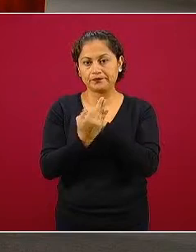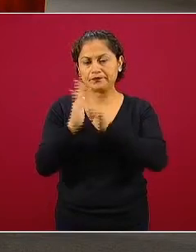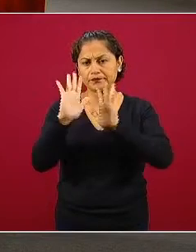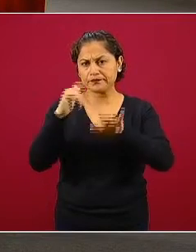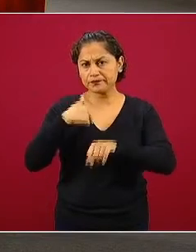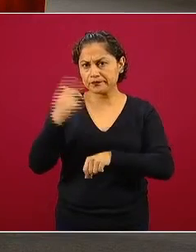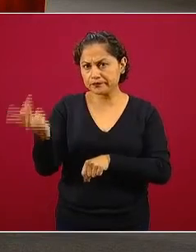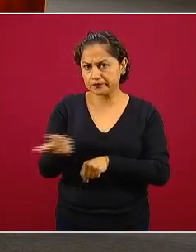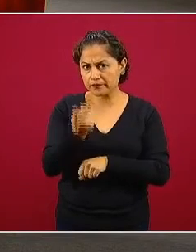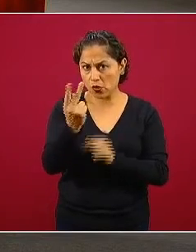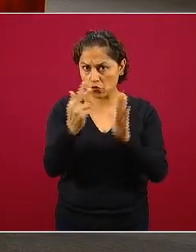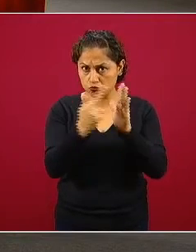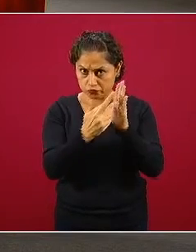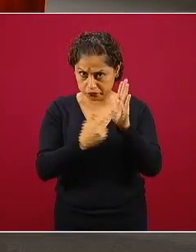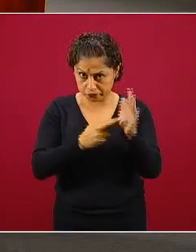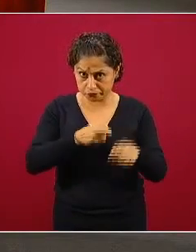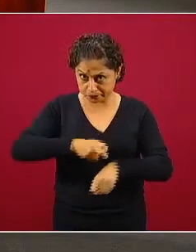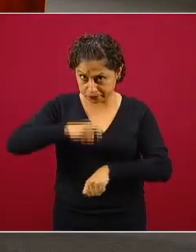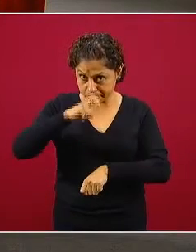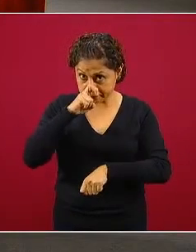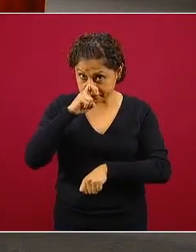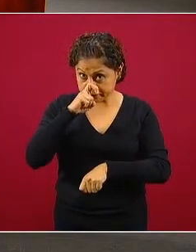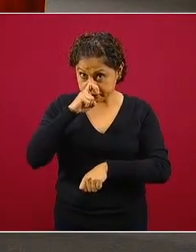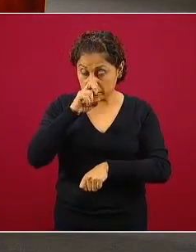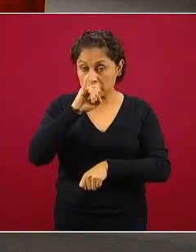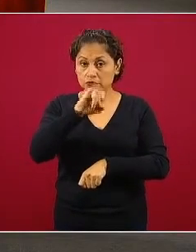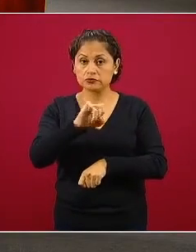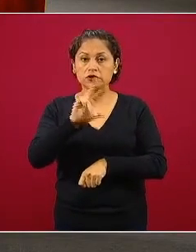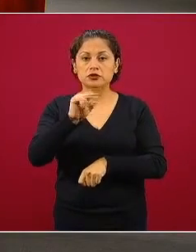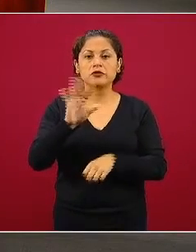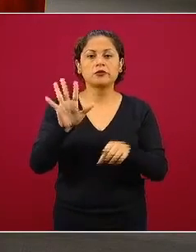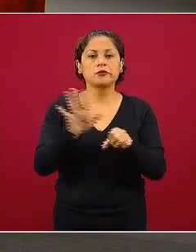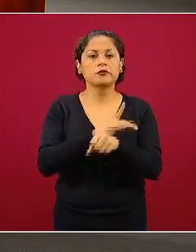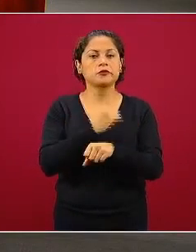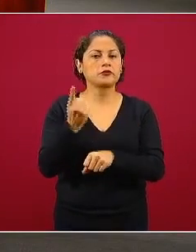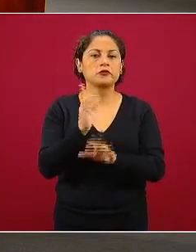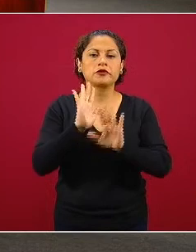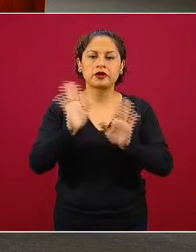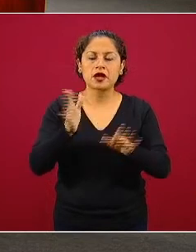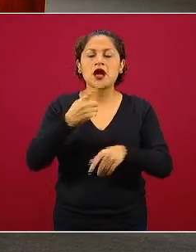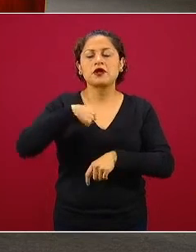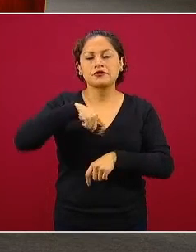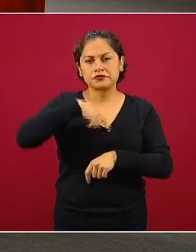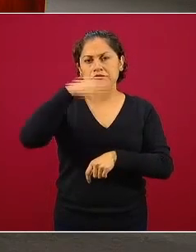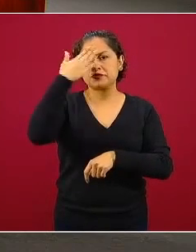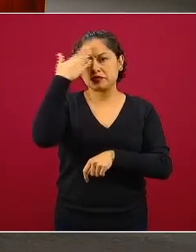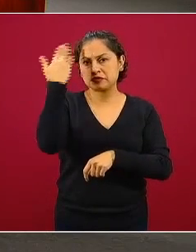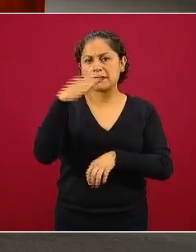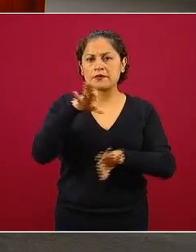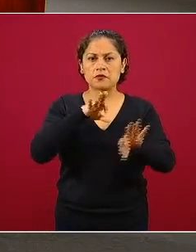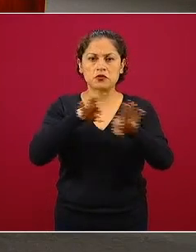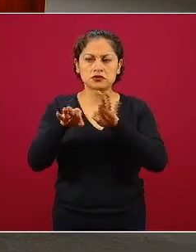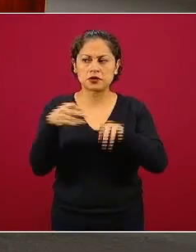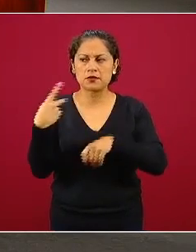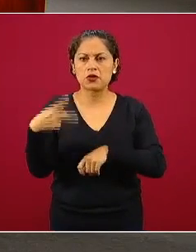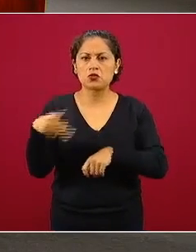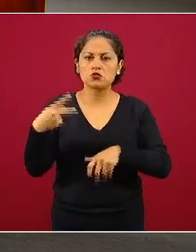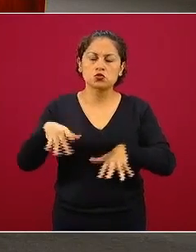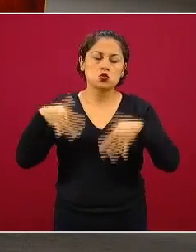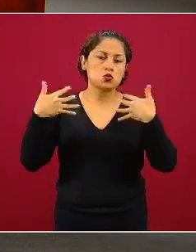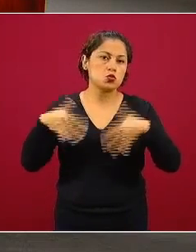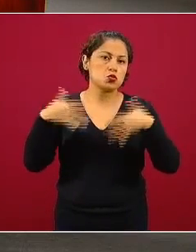estas medidas ya que siguen a pesar pues de que sabemos su trabajo su gran labor pues siguen las agresiones